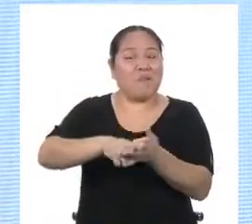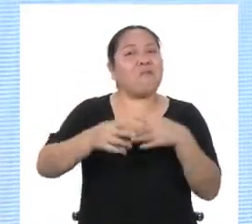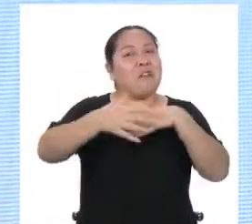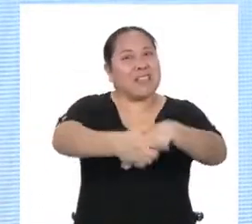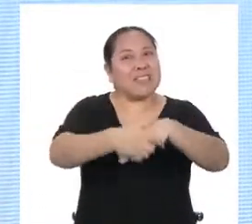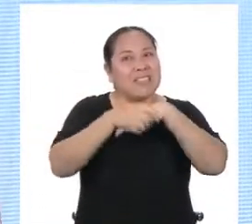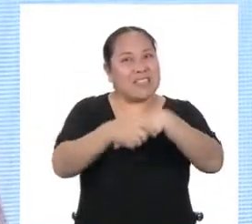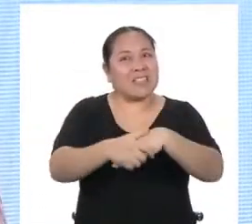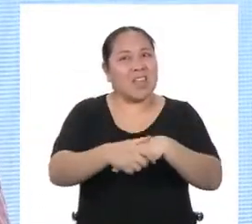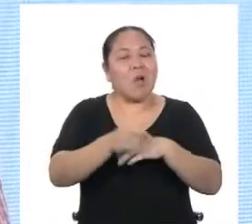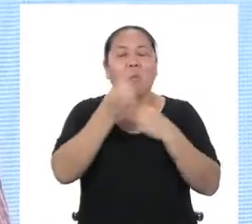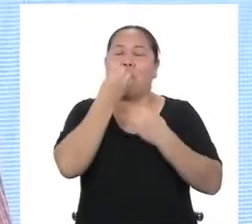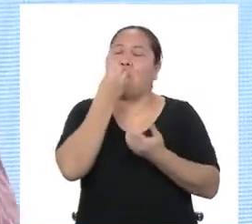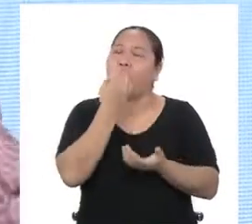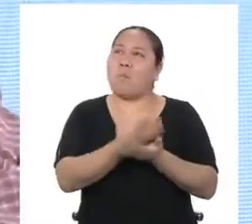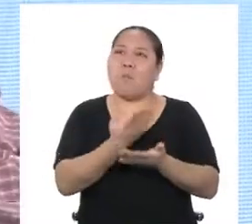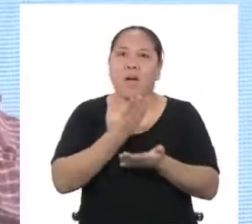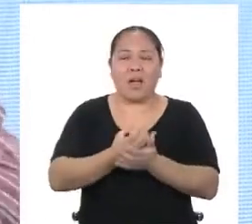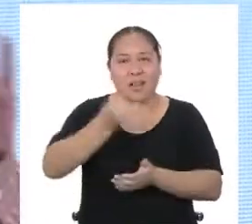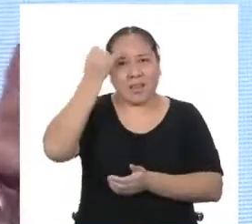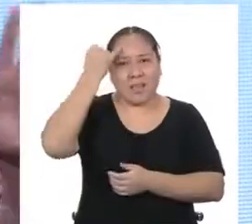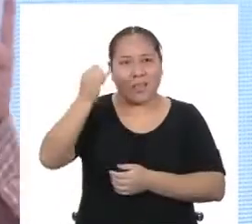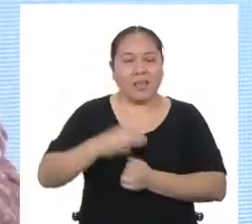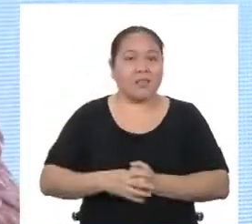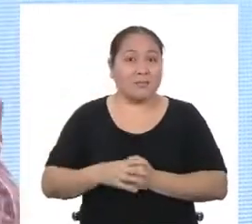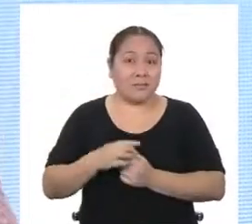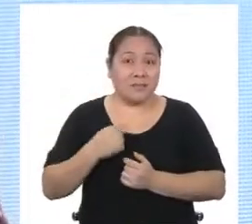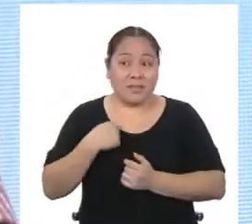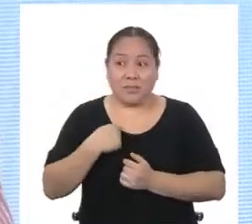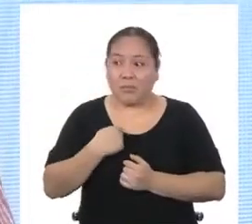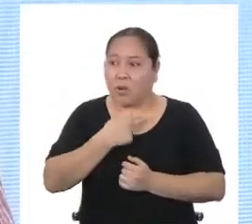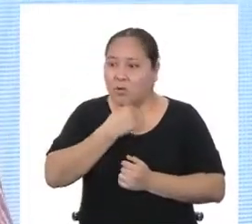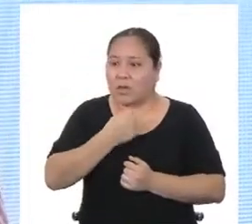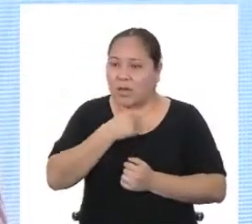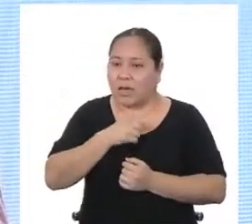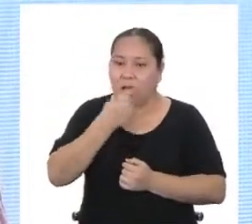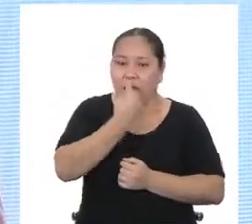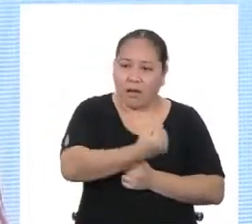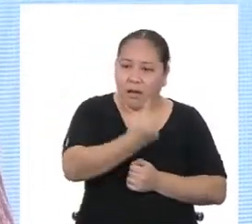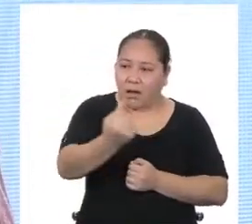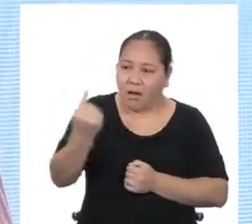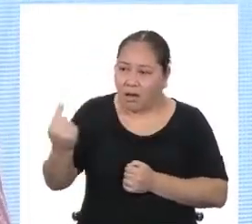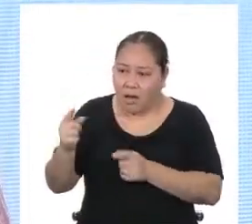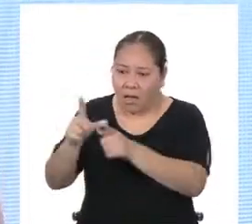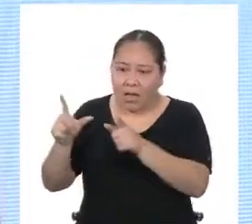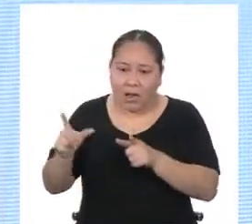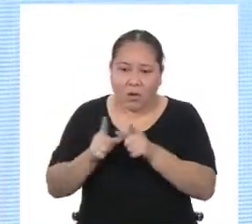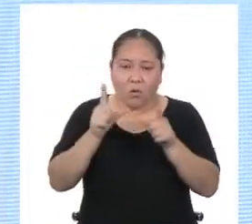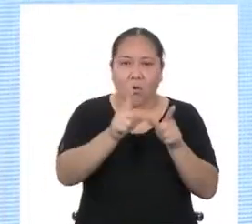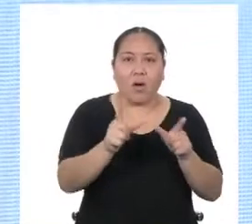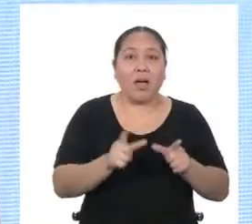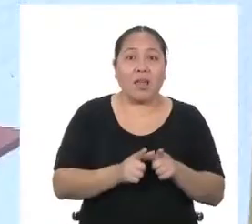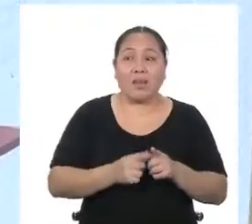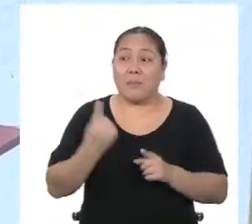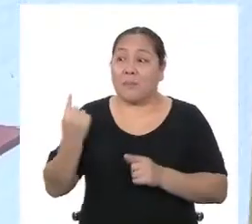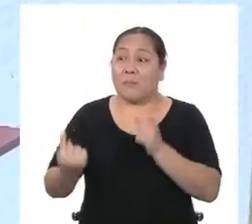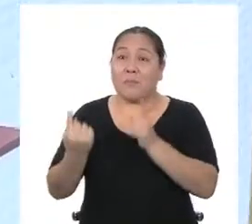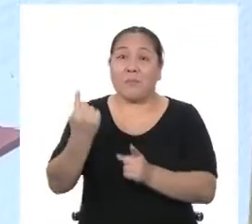buena iniciativa! Me encantaría que en todos los barrios haya más gente proponiendo mejoras.